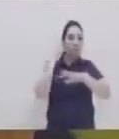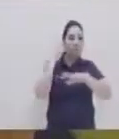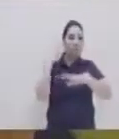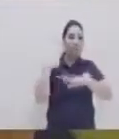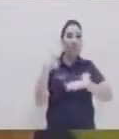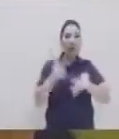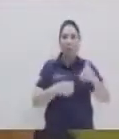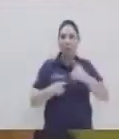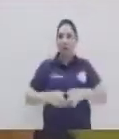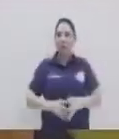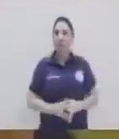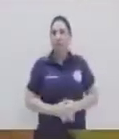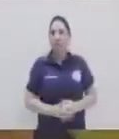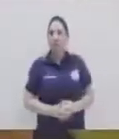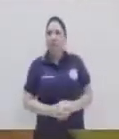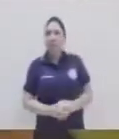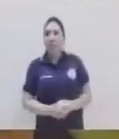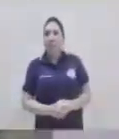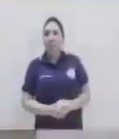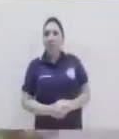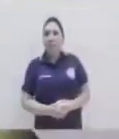un bolero, un cha-cha-cha, entonces...